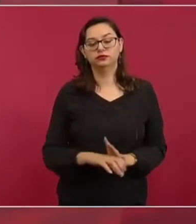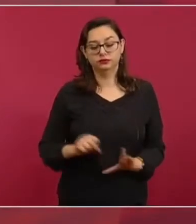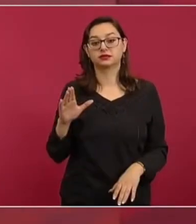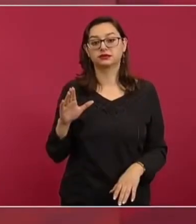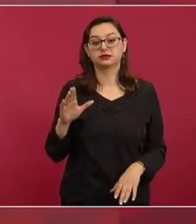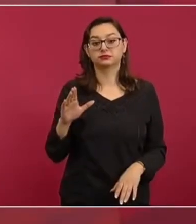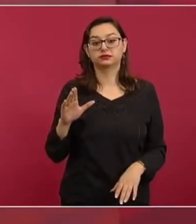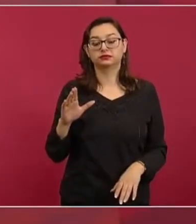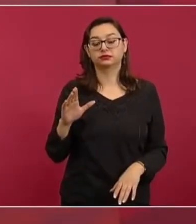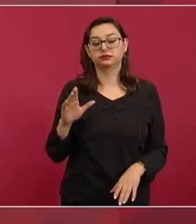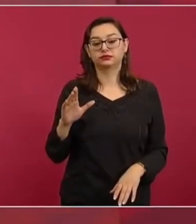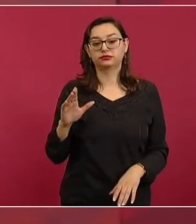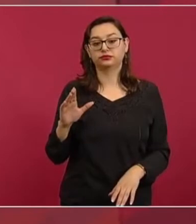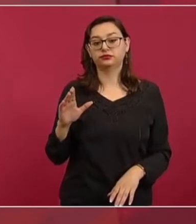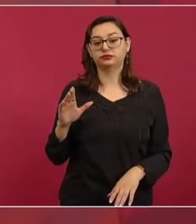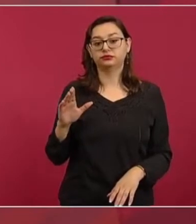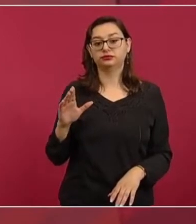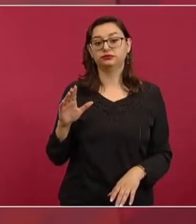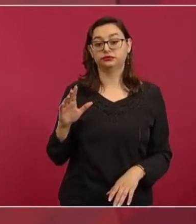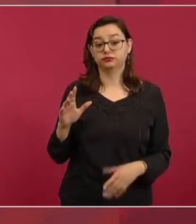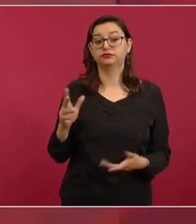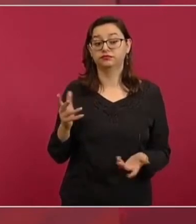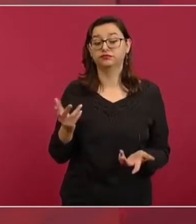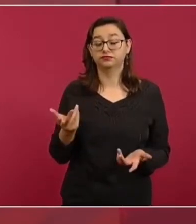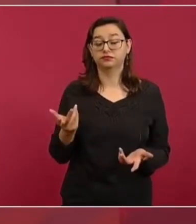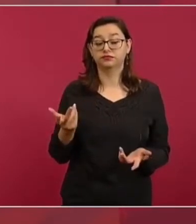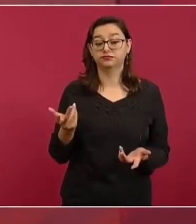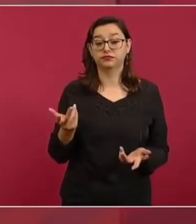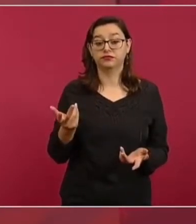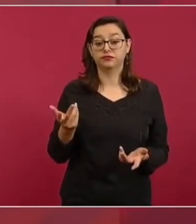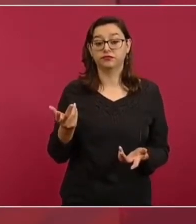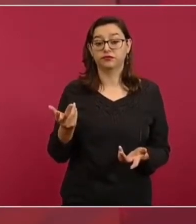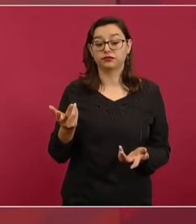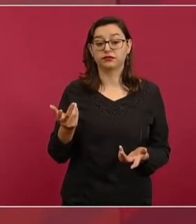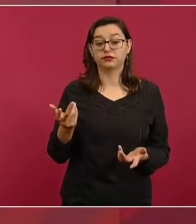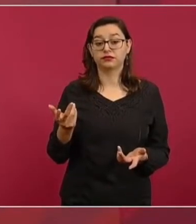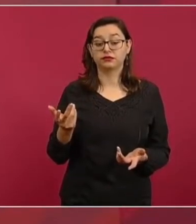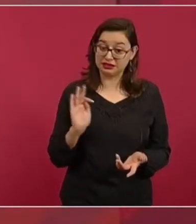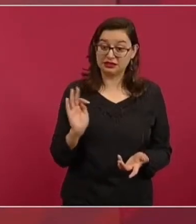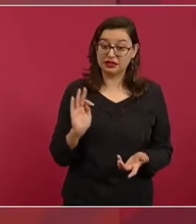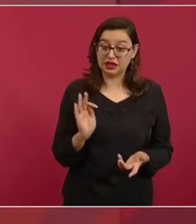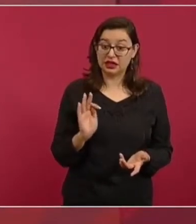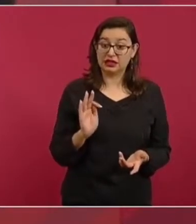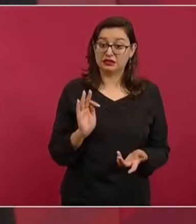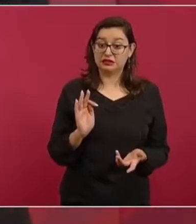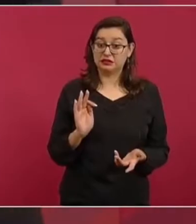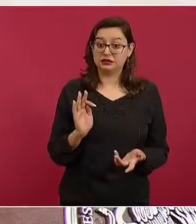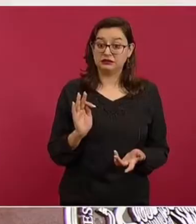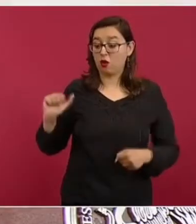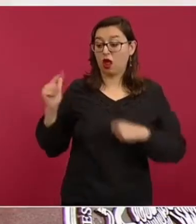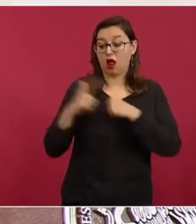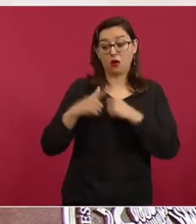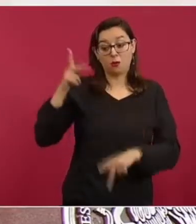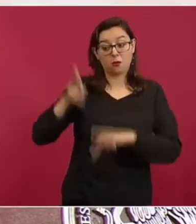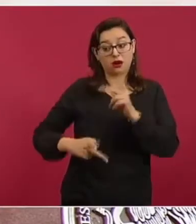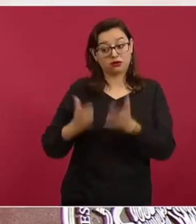más petróleo. Y también no deben descartar la entrega de subsidios,